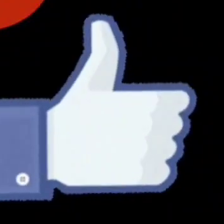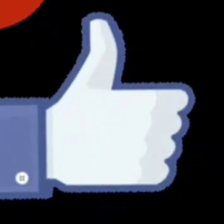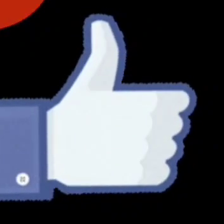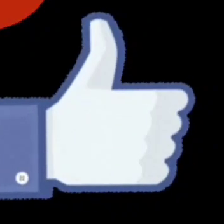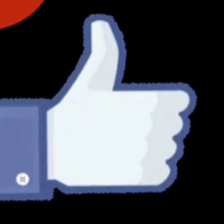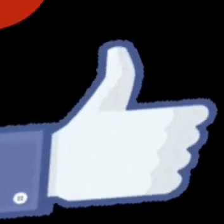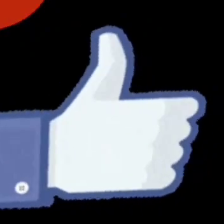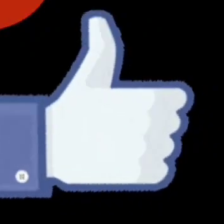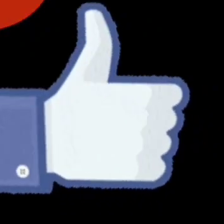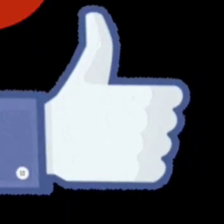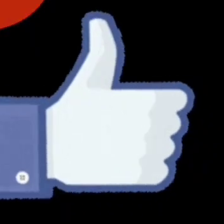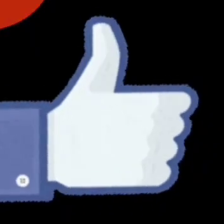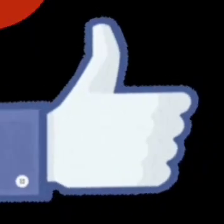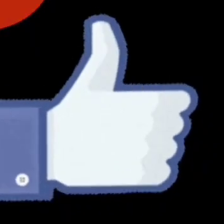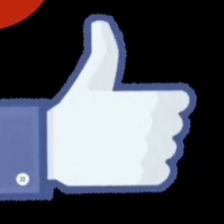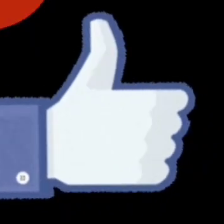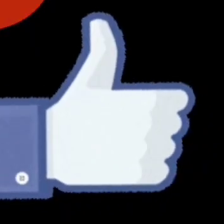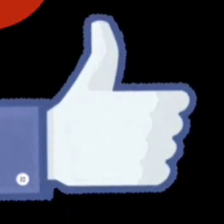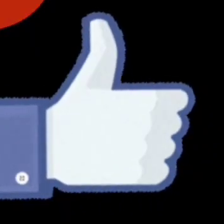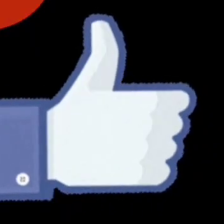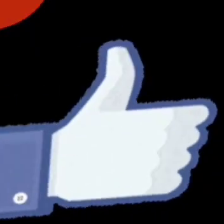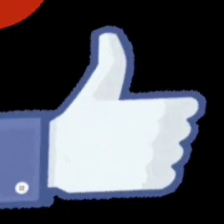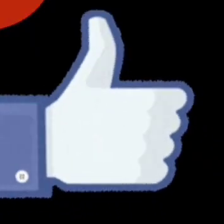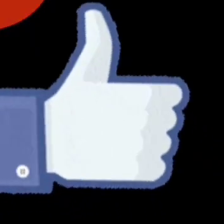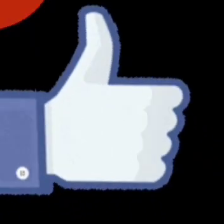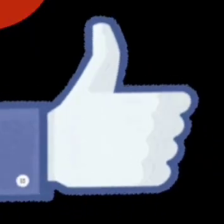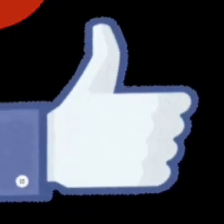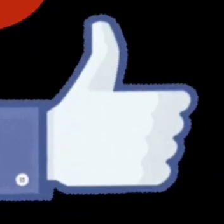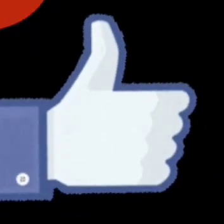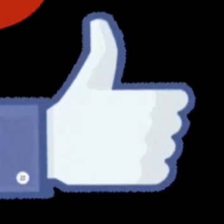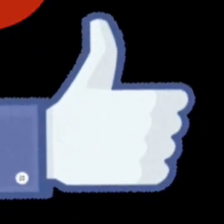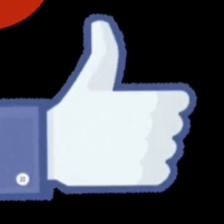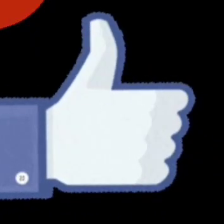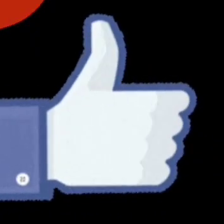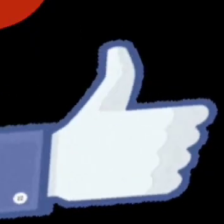Suscríbete, comparte el video, comenta y deja tu poderoso like. Muchas gracias. Gracias.